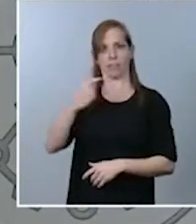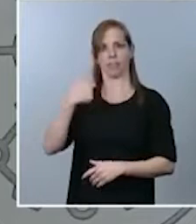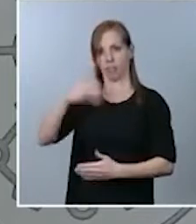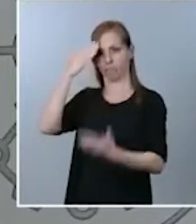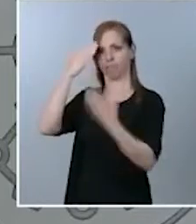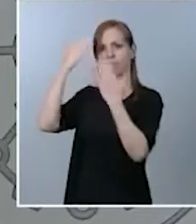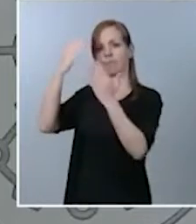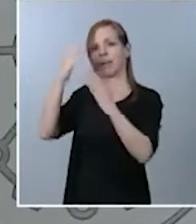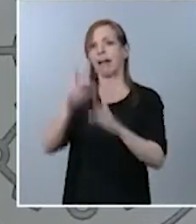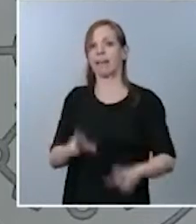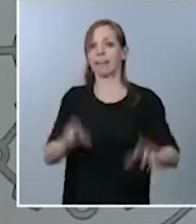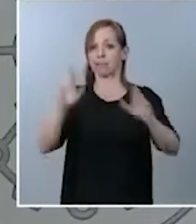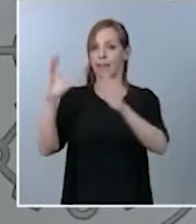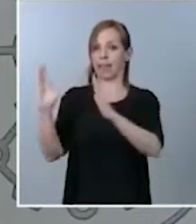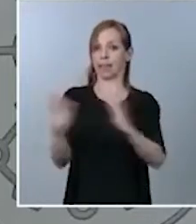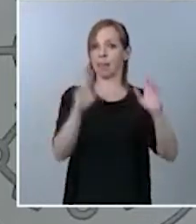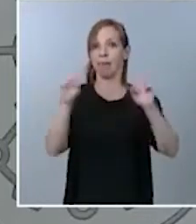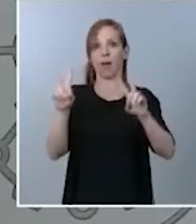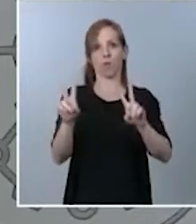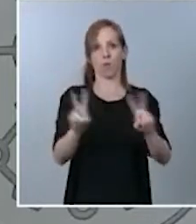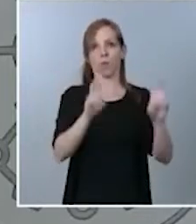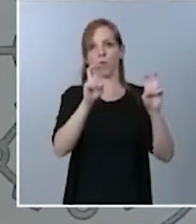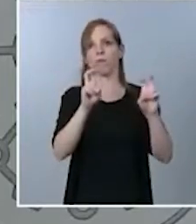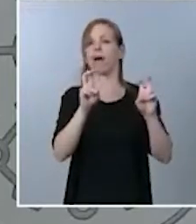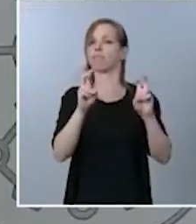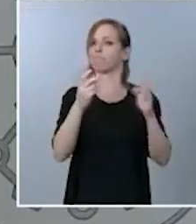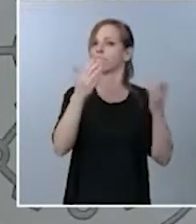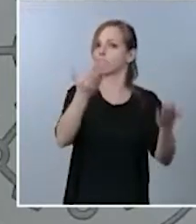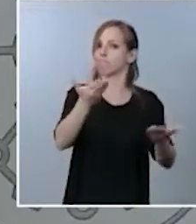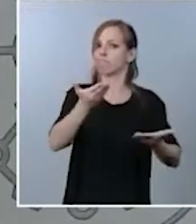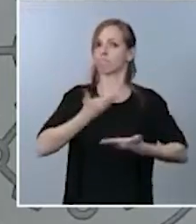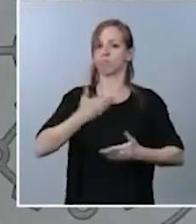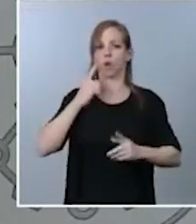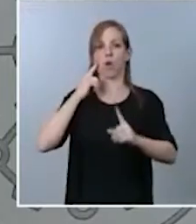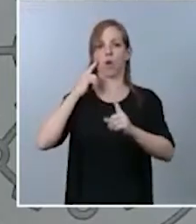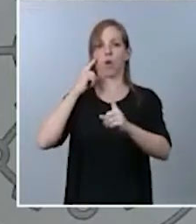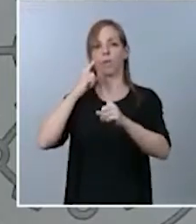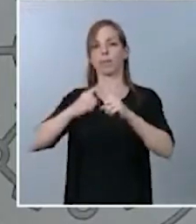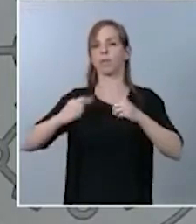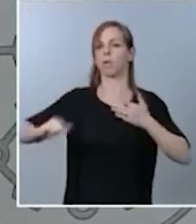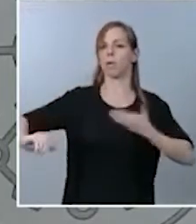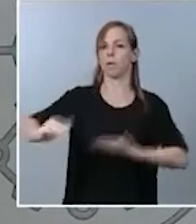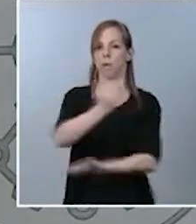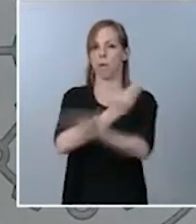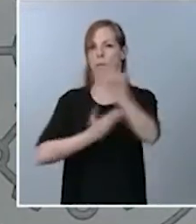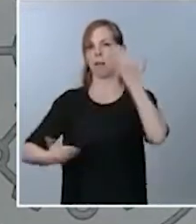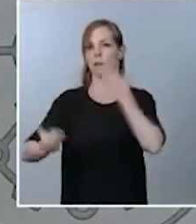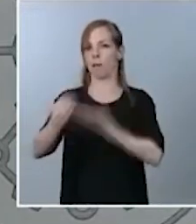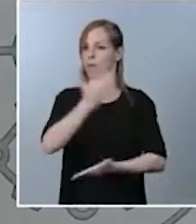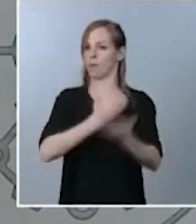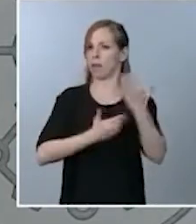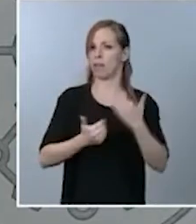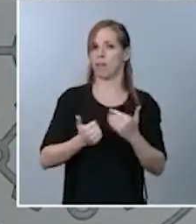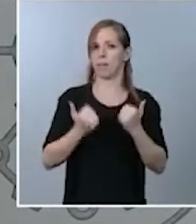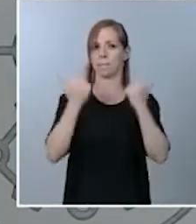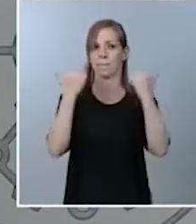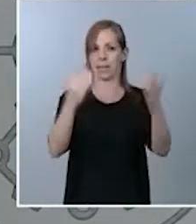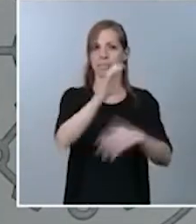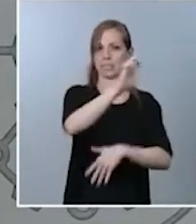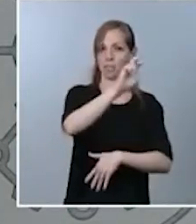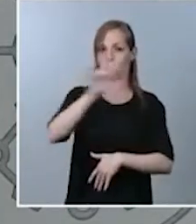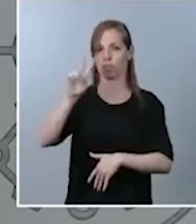etapa que se abre contribuya a incrementar la colaboración necesaria entre Estados Unidos y la Unión